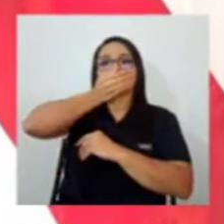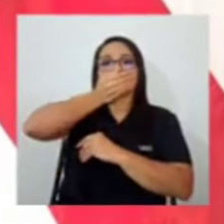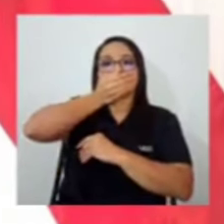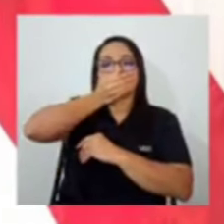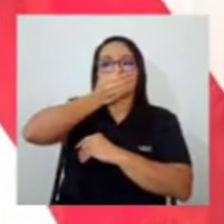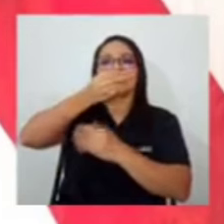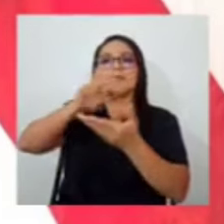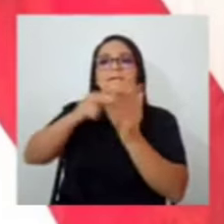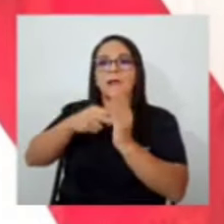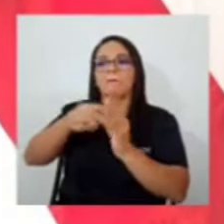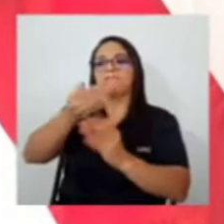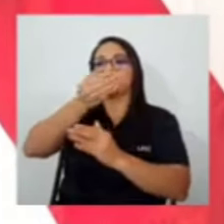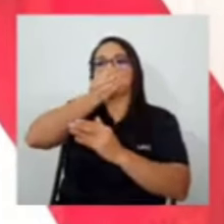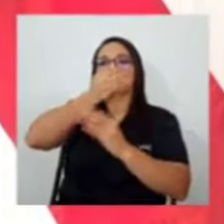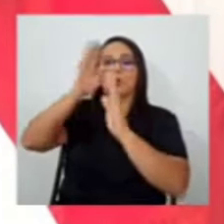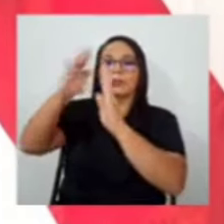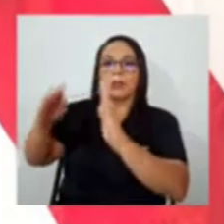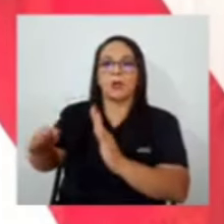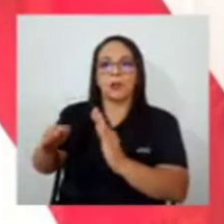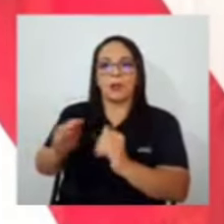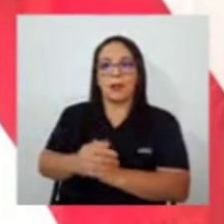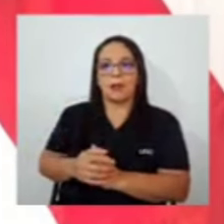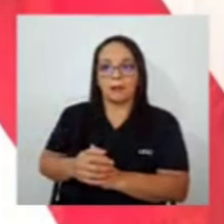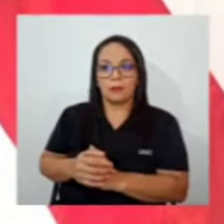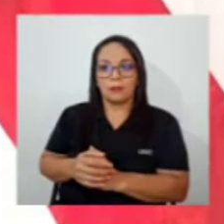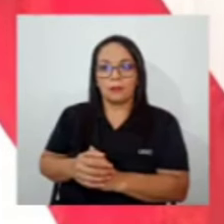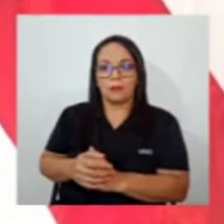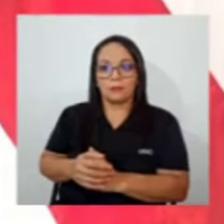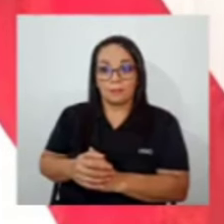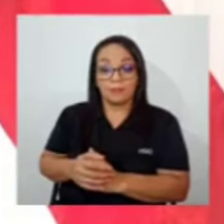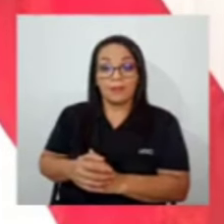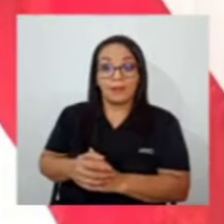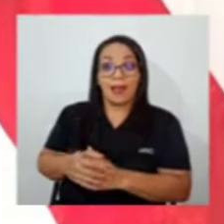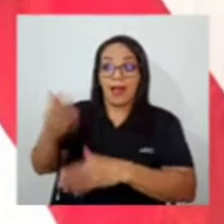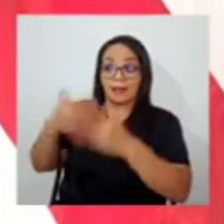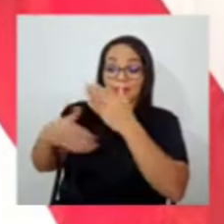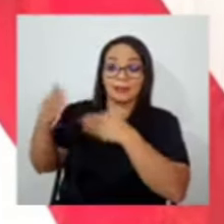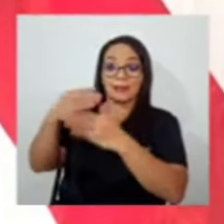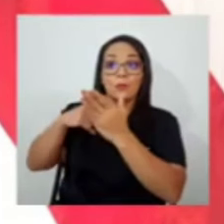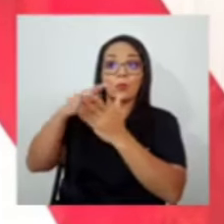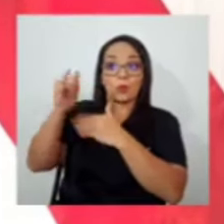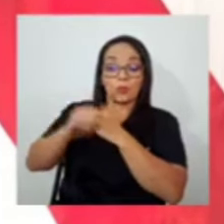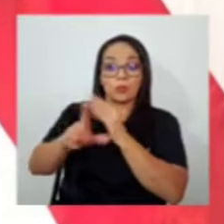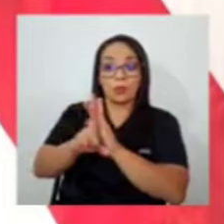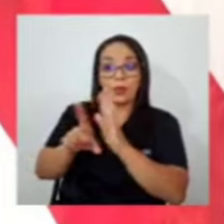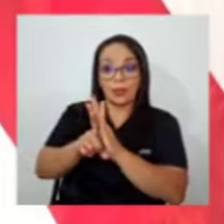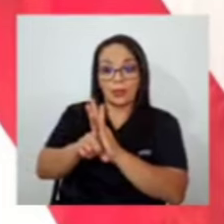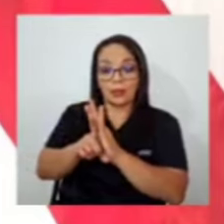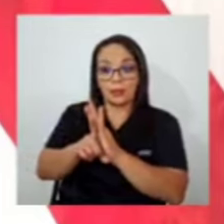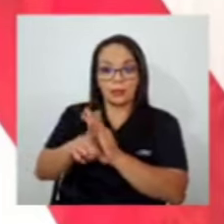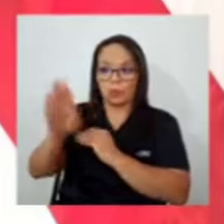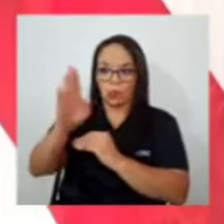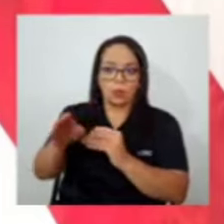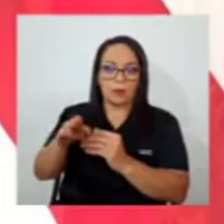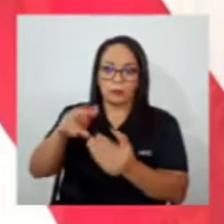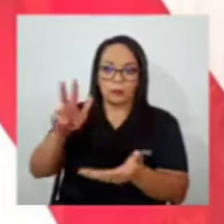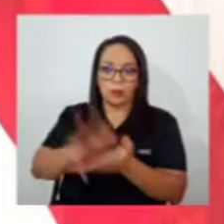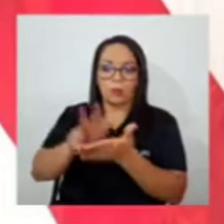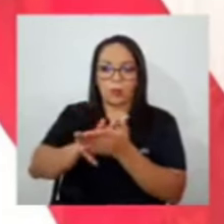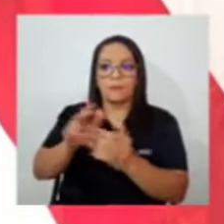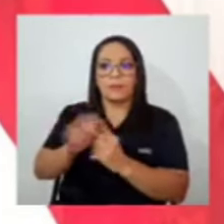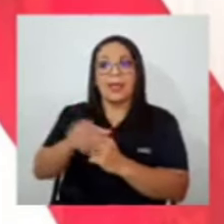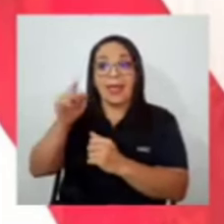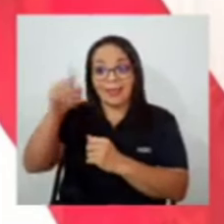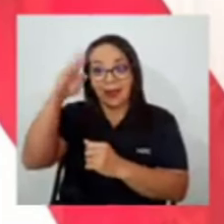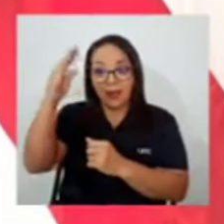en los antecedentes del proyecto de ley que nunca pasó, fundamentalmente quería dejar a la Contraloría,